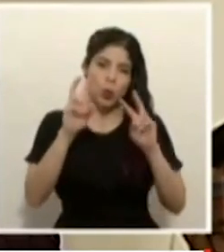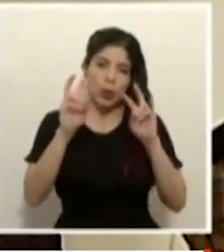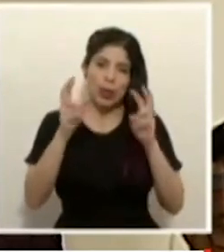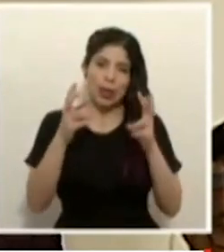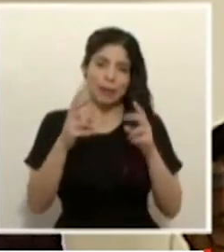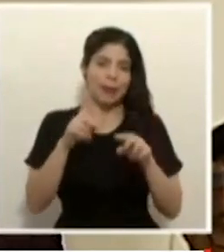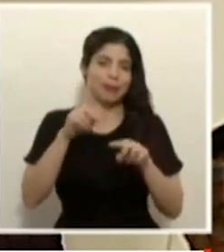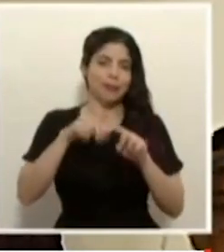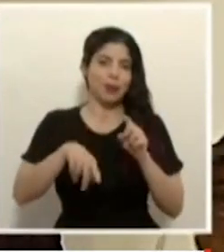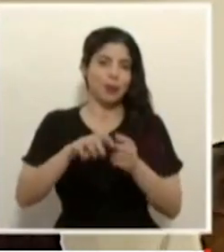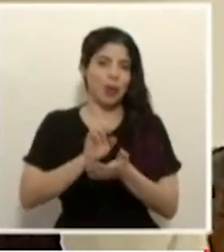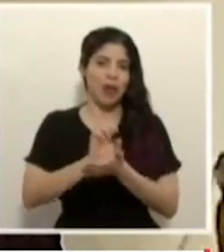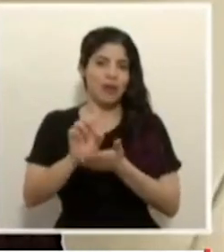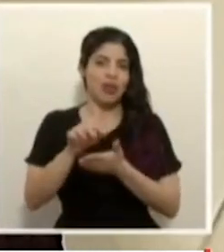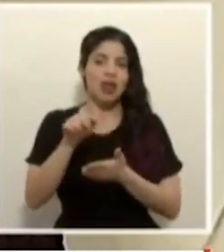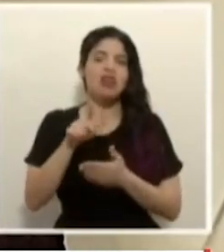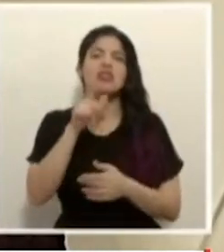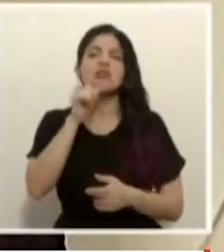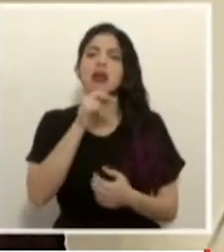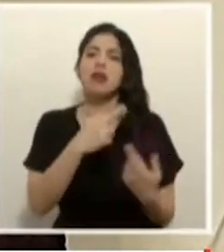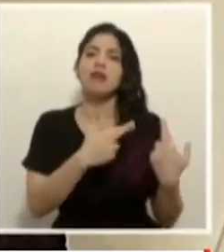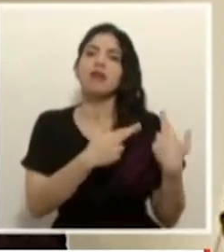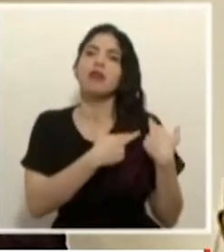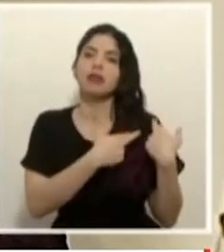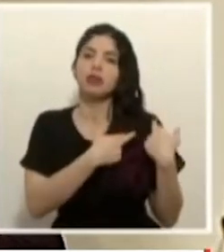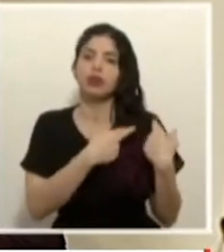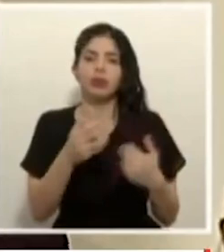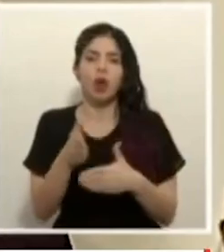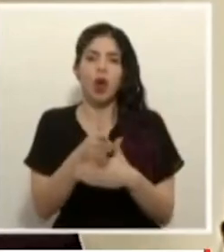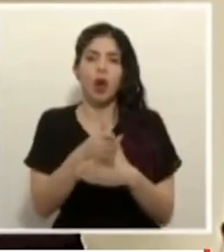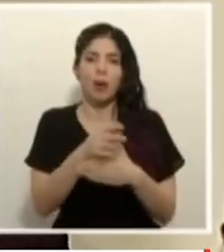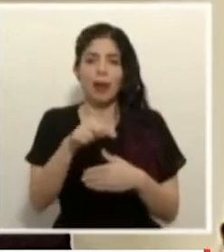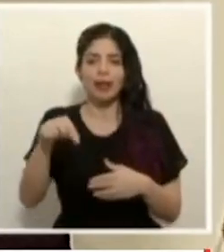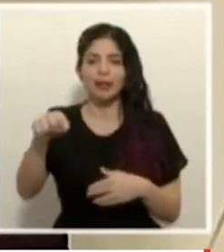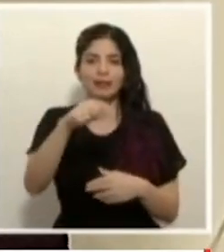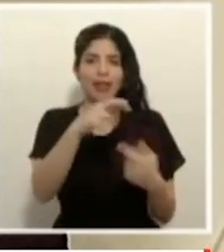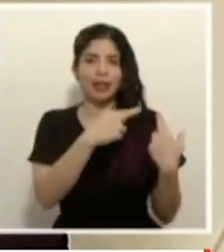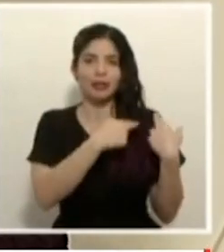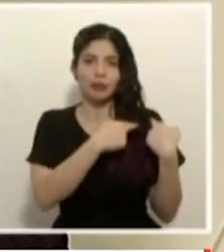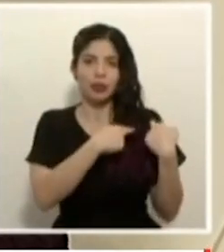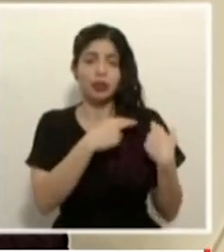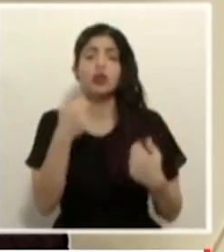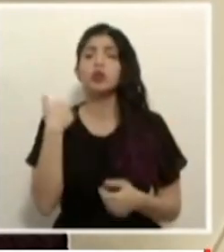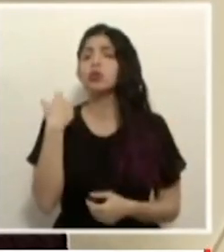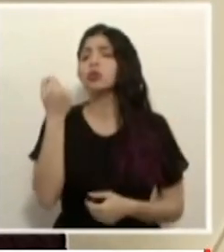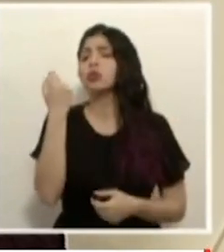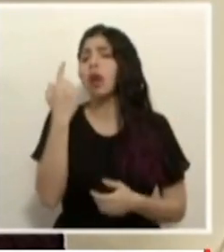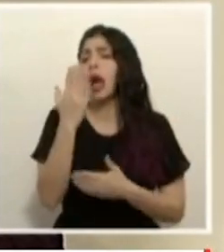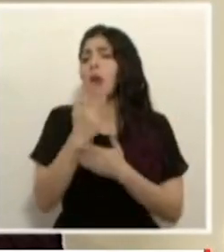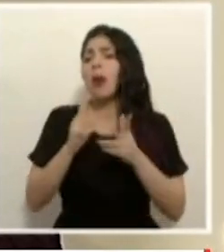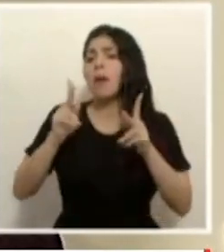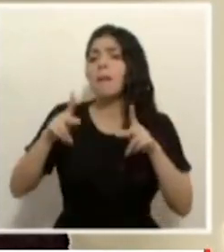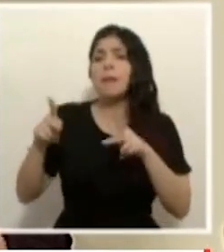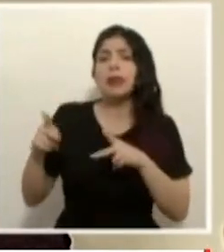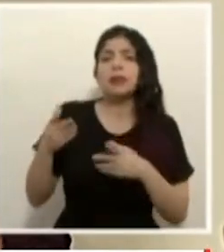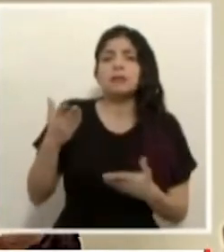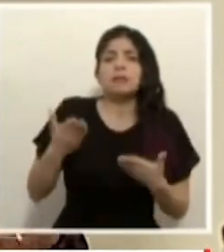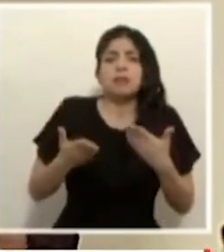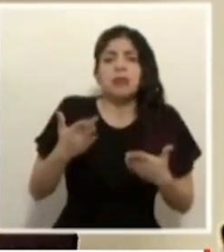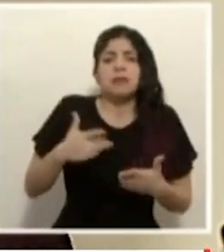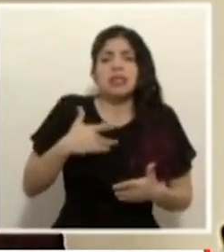ineludiblemente responsabilidad compartida uno entiende que haya gente que eventualmente pues se siente